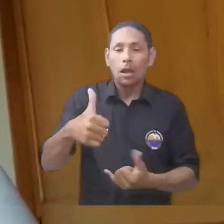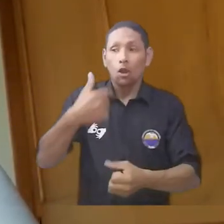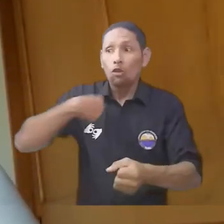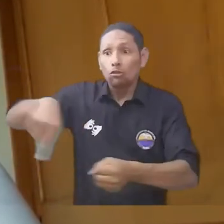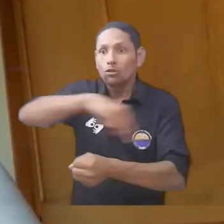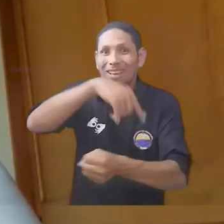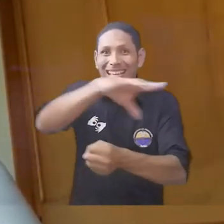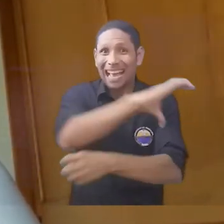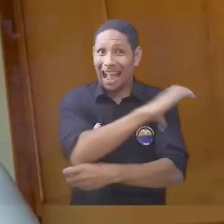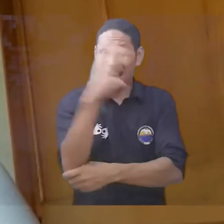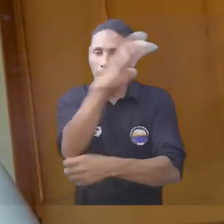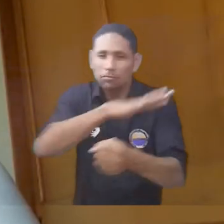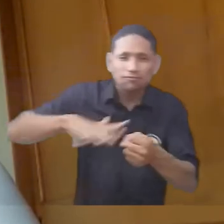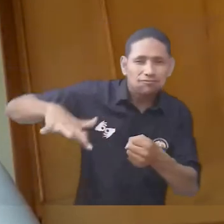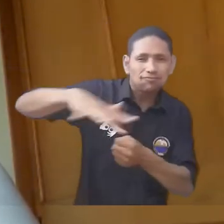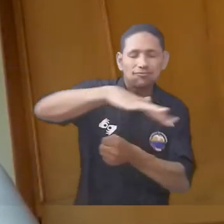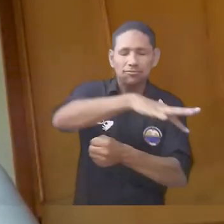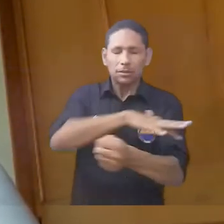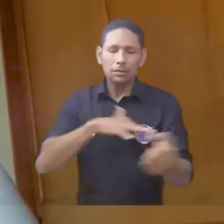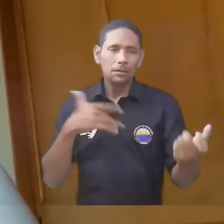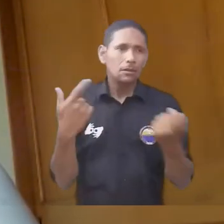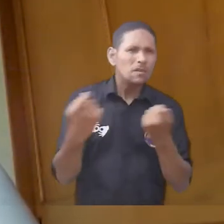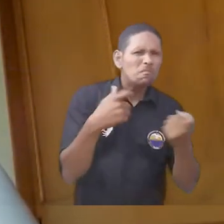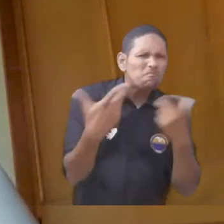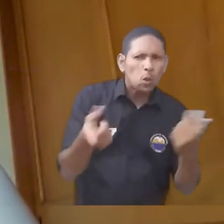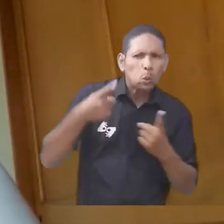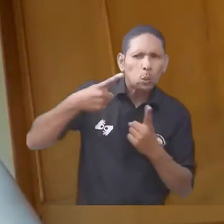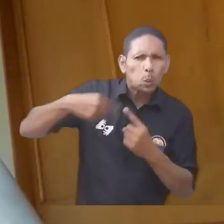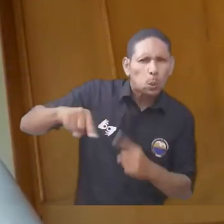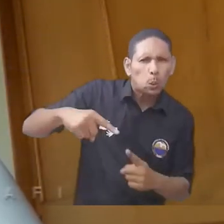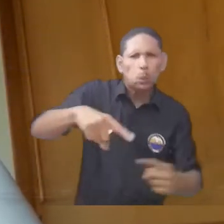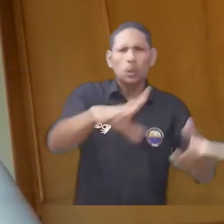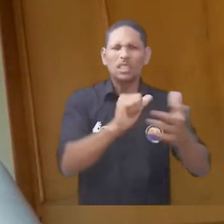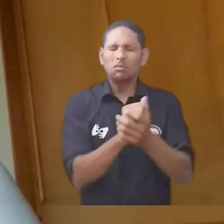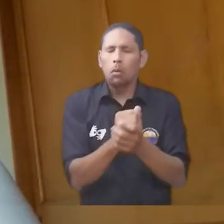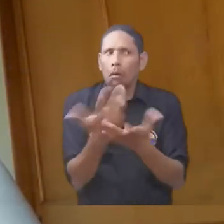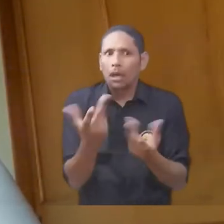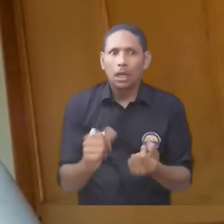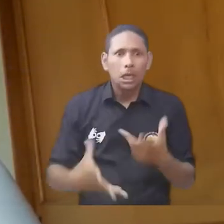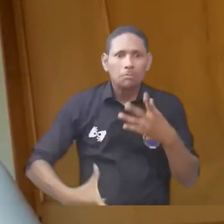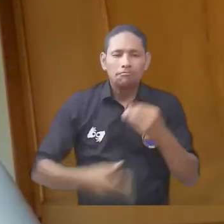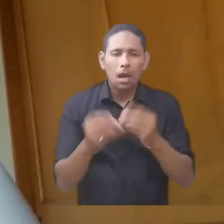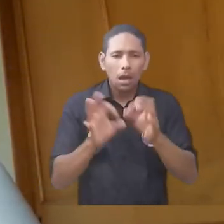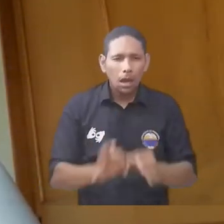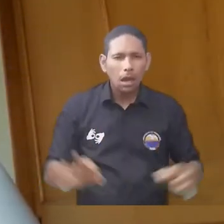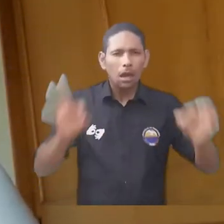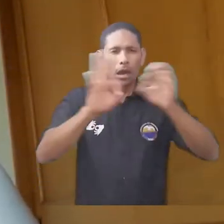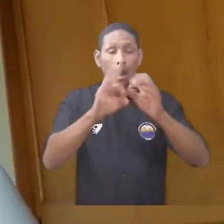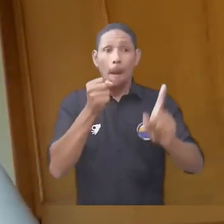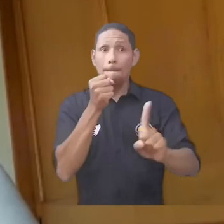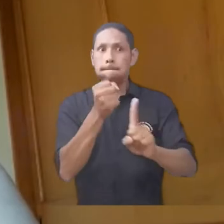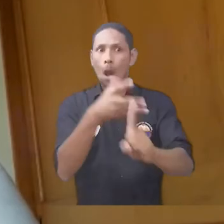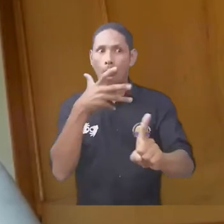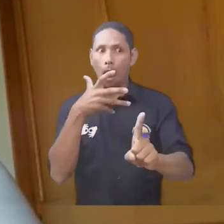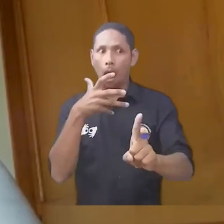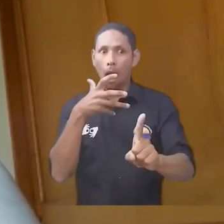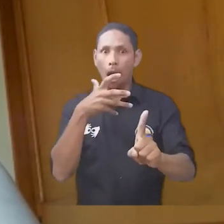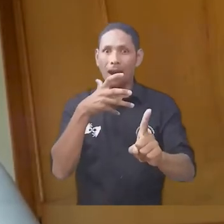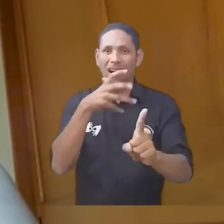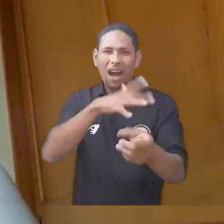términos del turismo y sobre todo en términos del impacto ambiental, cultural,